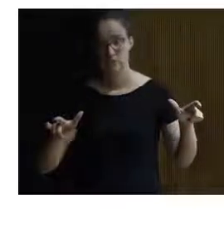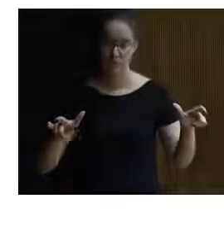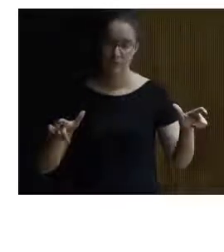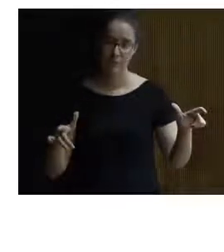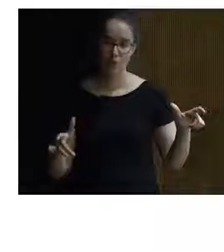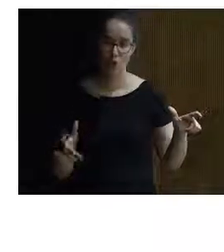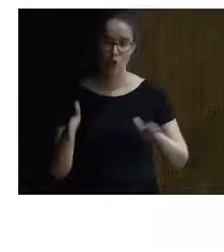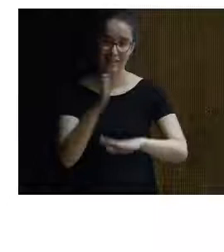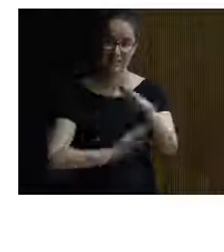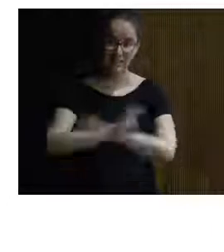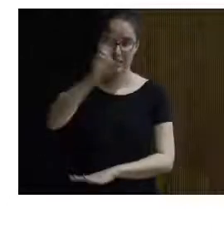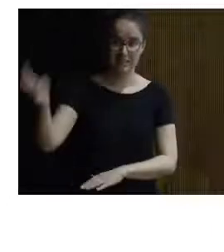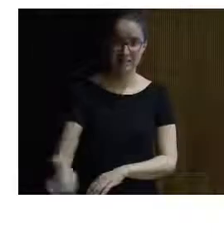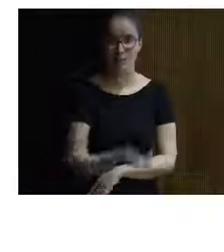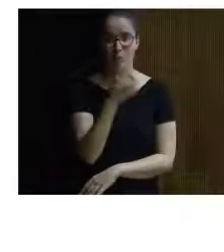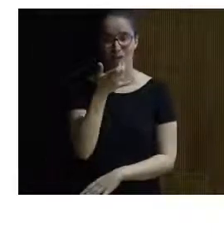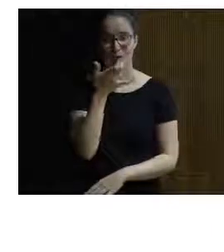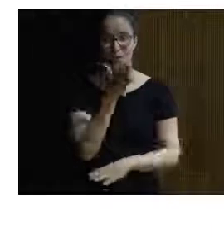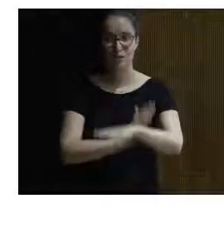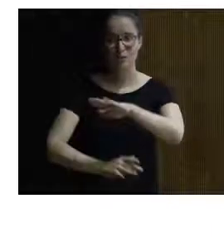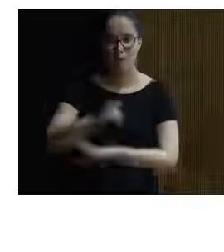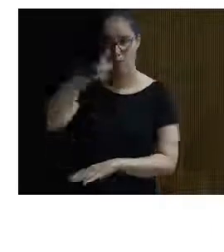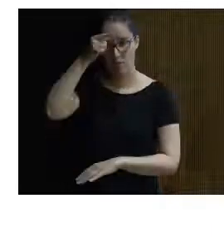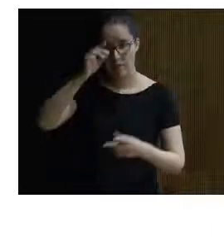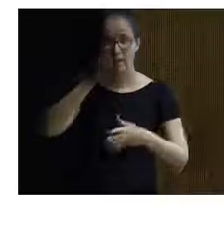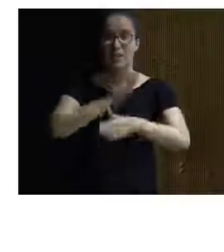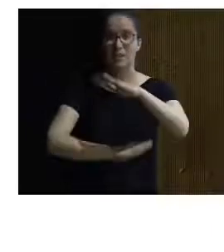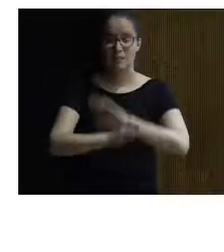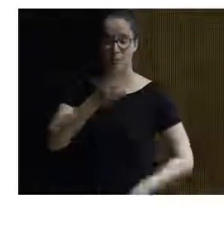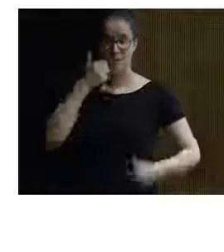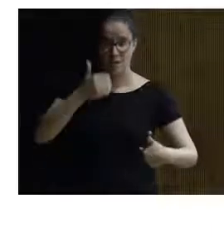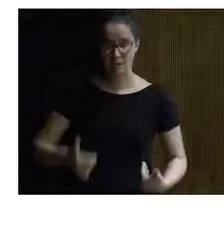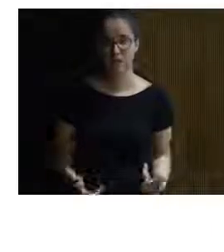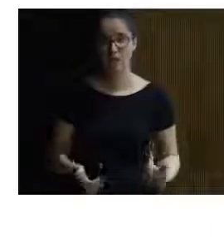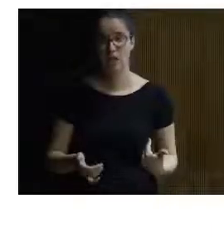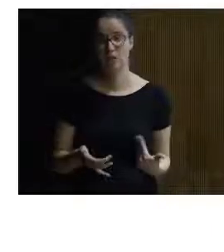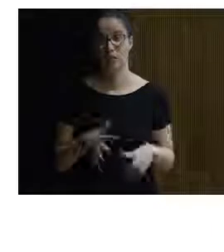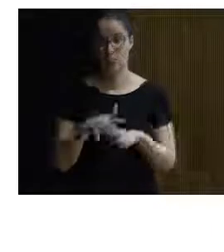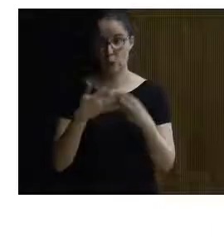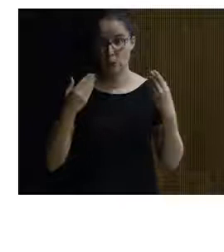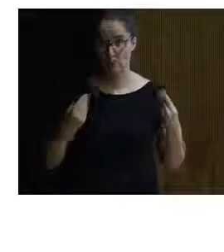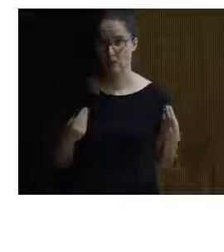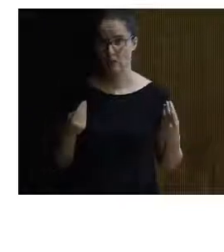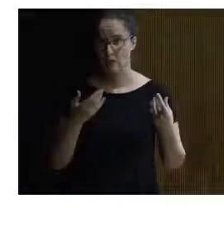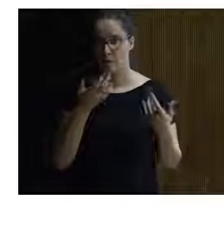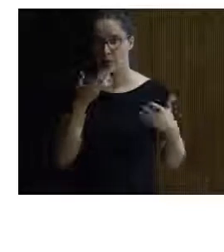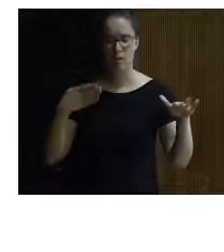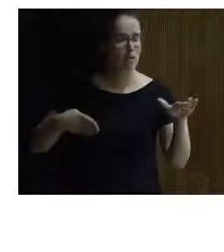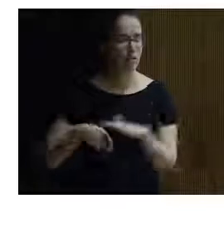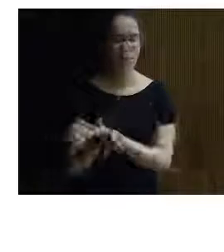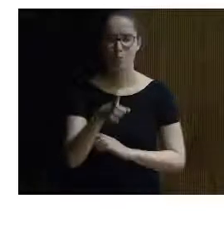diferentes discapacidades como pueden ser discapacidades intelectuales discapacidades físicas y en este caso pues bueno pueden acceder